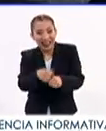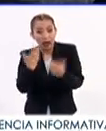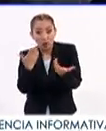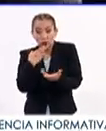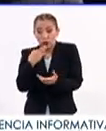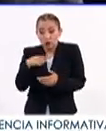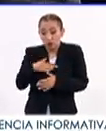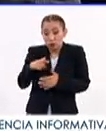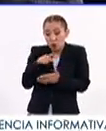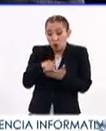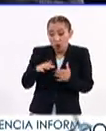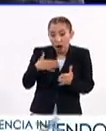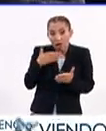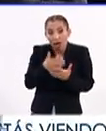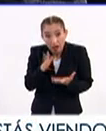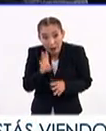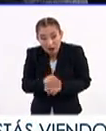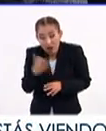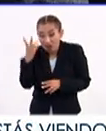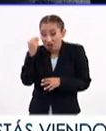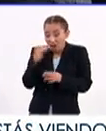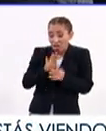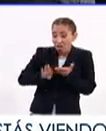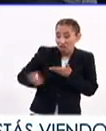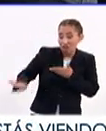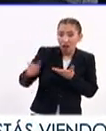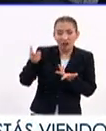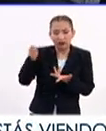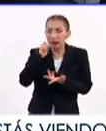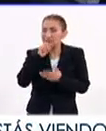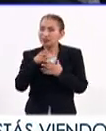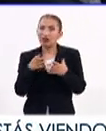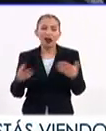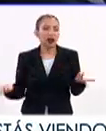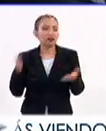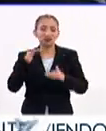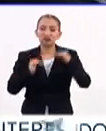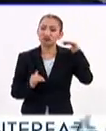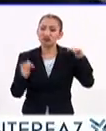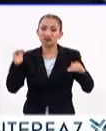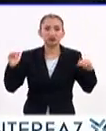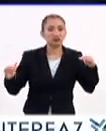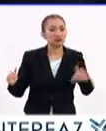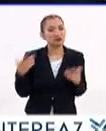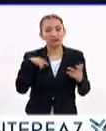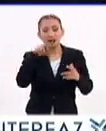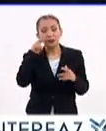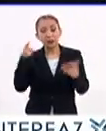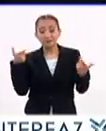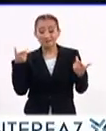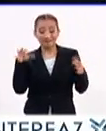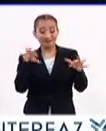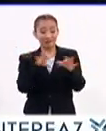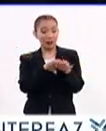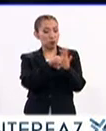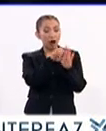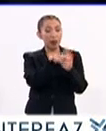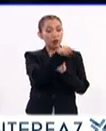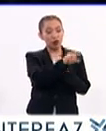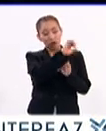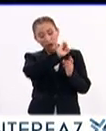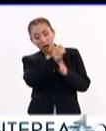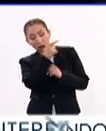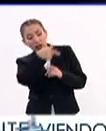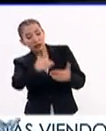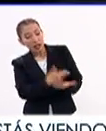incluso al uso del espacio, la segregación es otro resultado enorme de las desigualdades que se entrecruzan además con tu